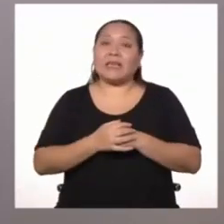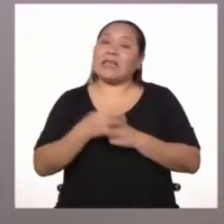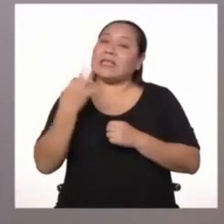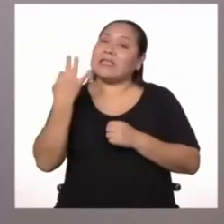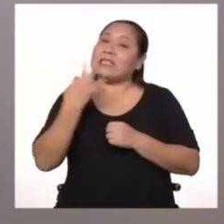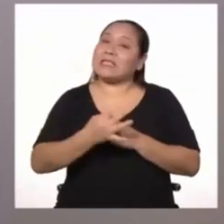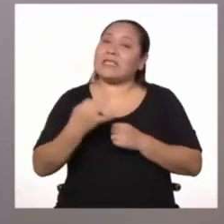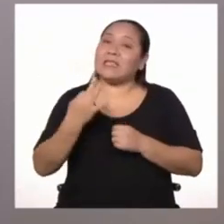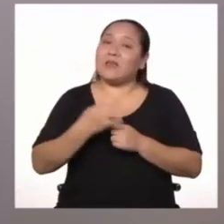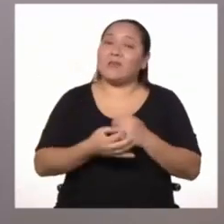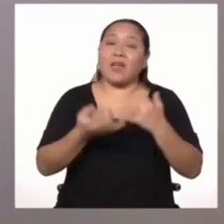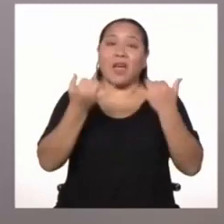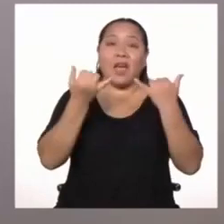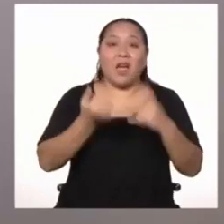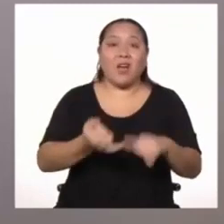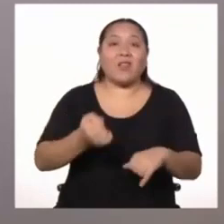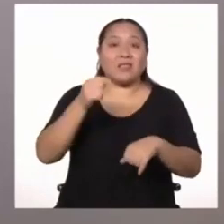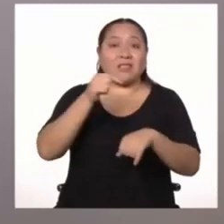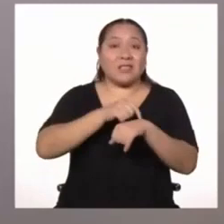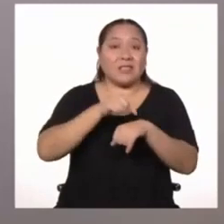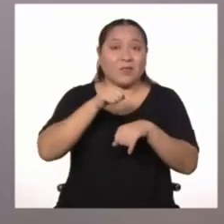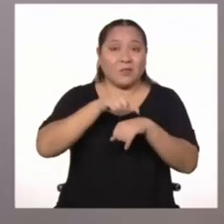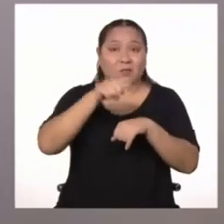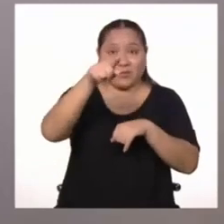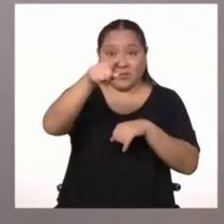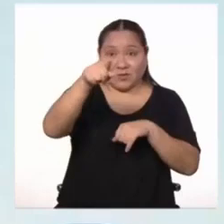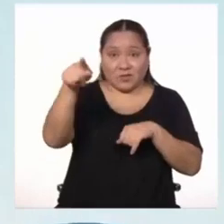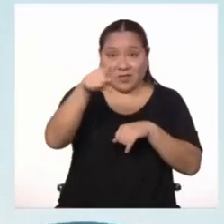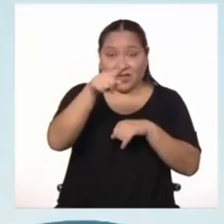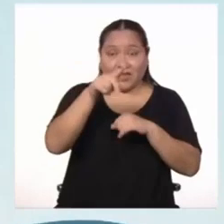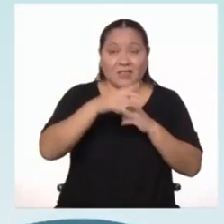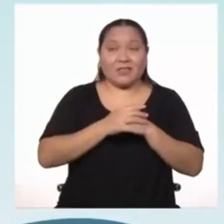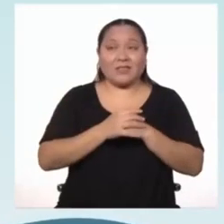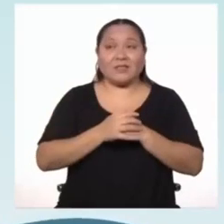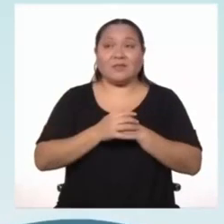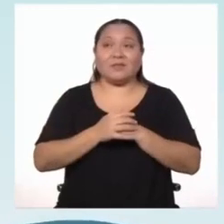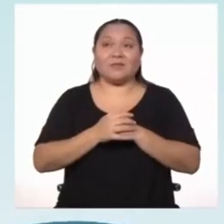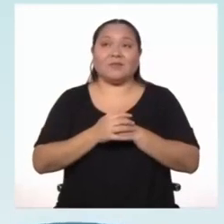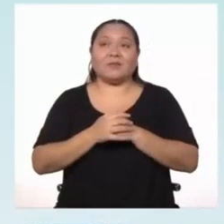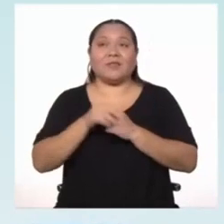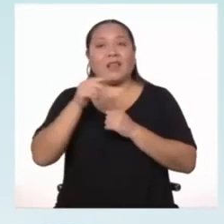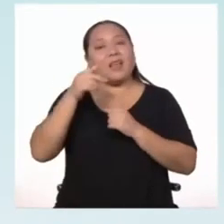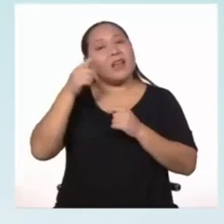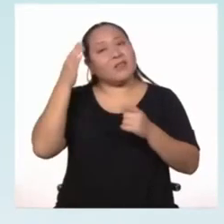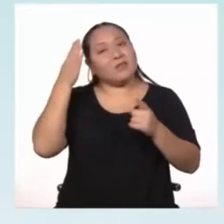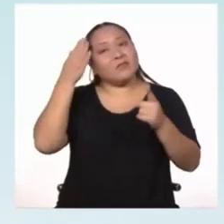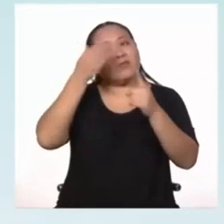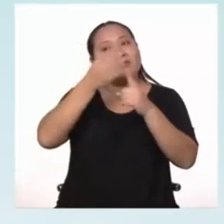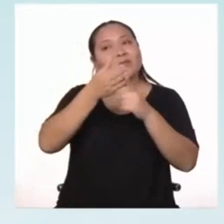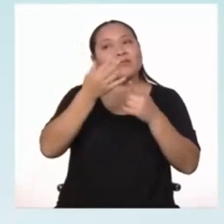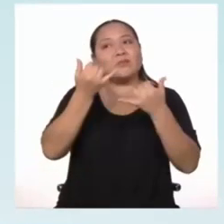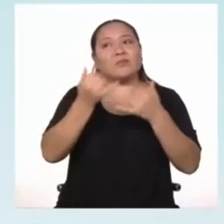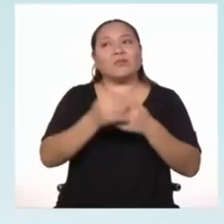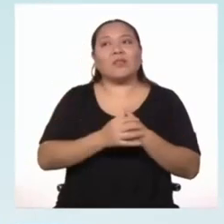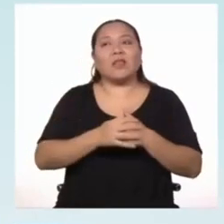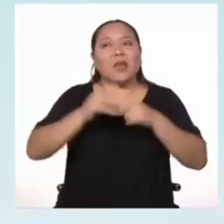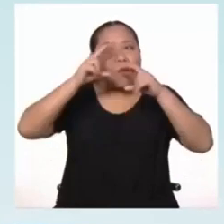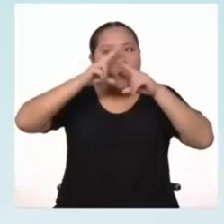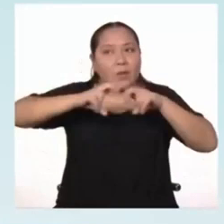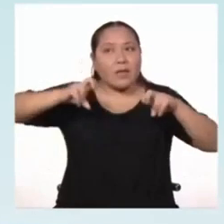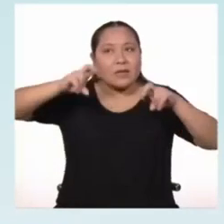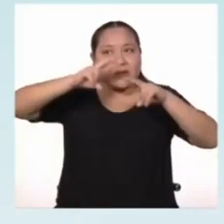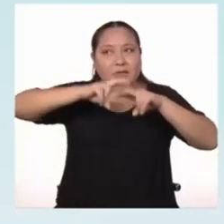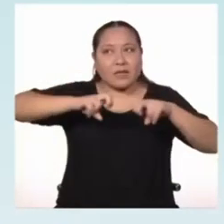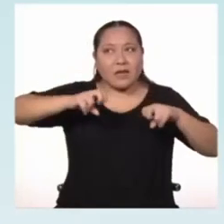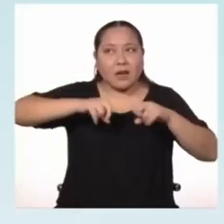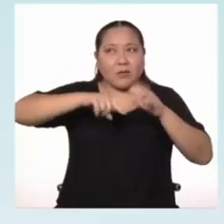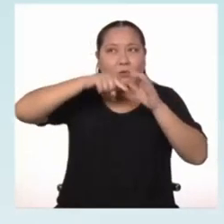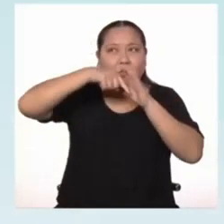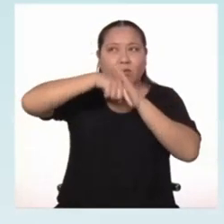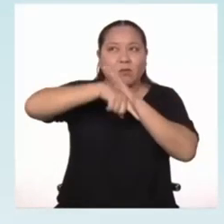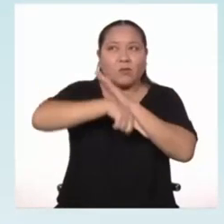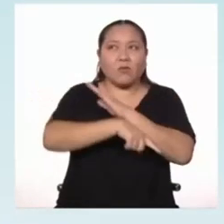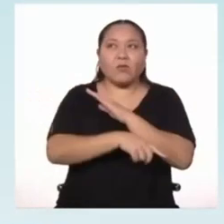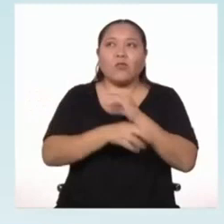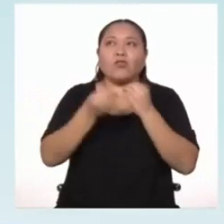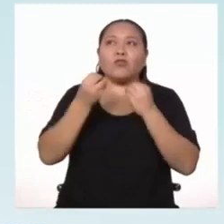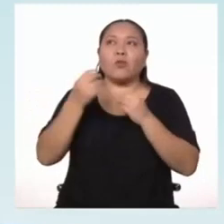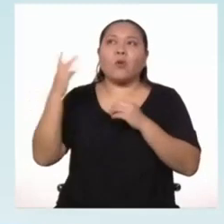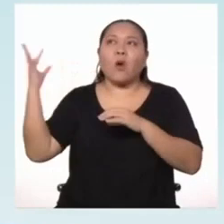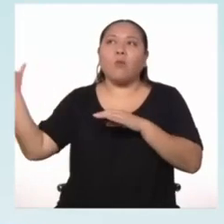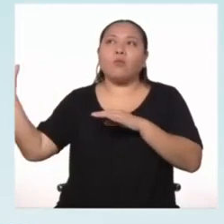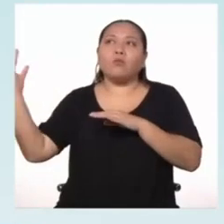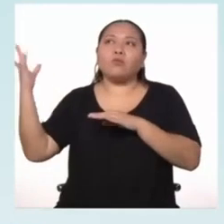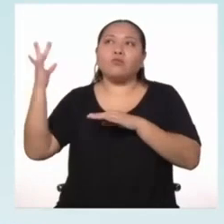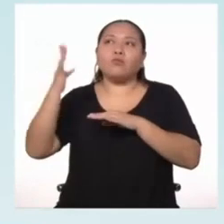siempre, ahora es el turno de ustedes. El reto de hoy es investigar a profundidad sobre la